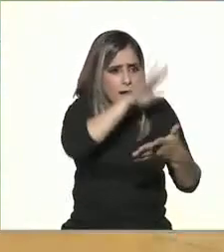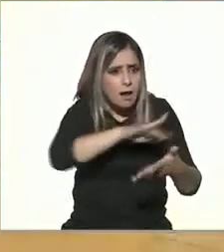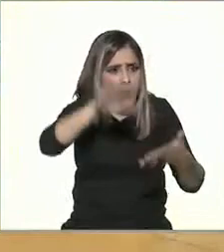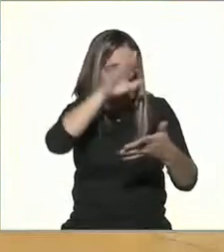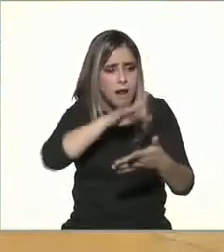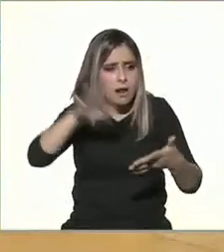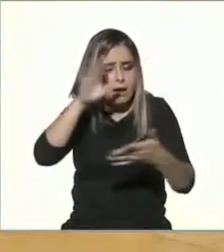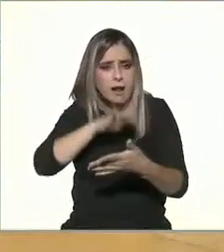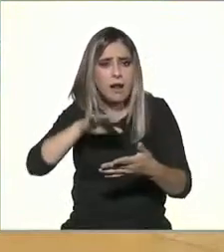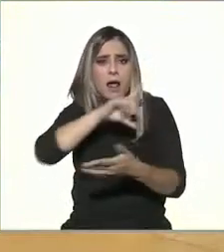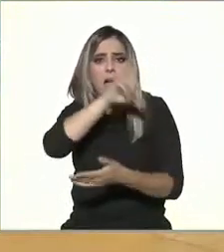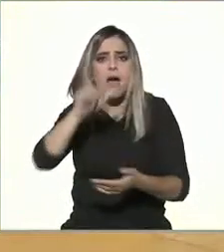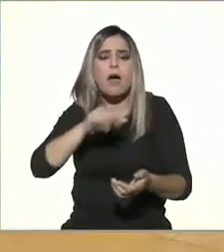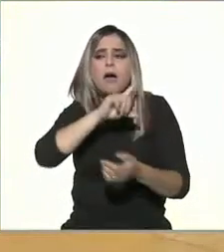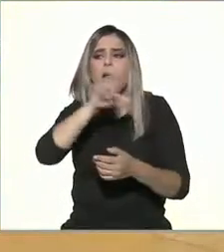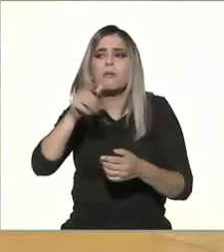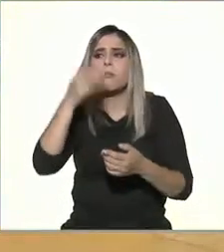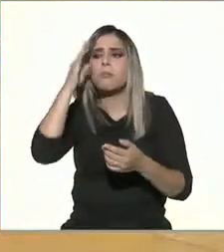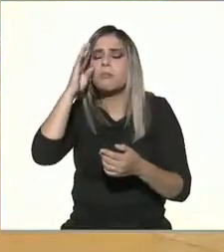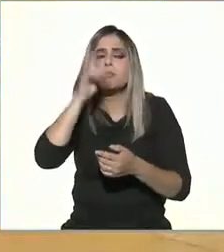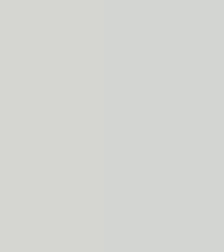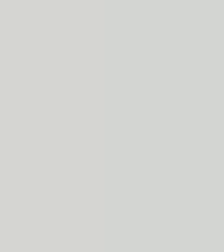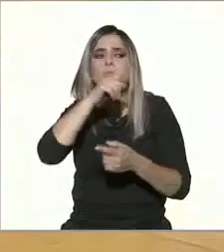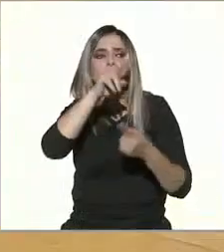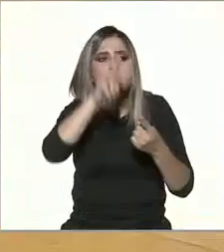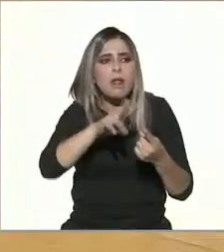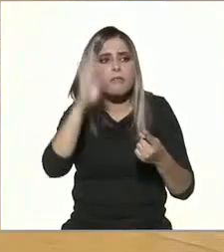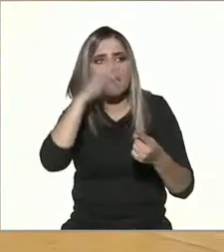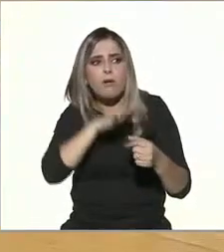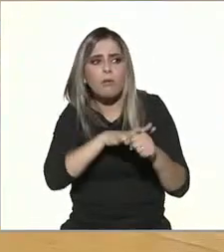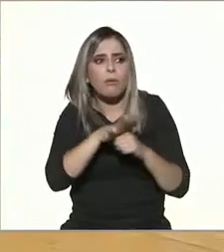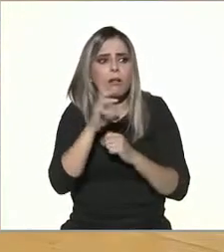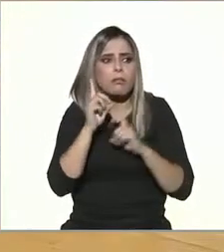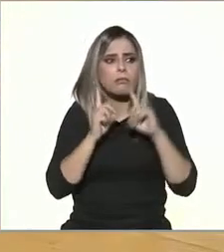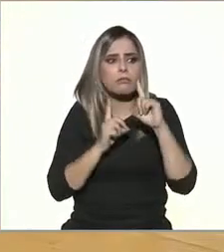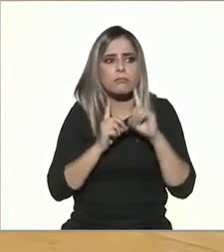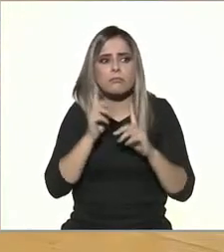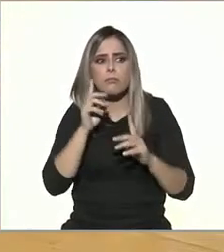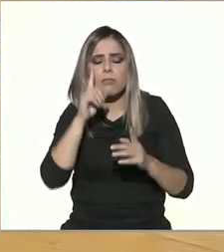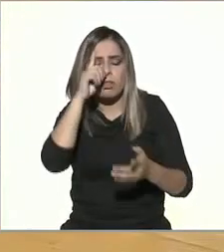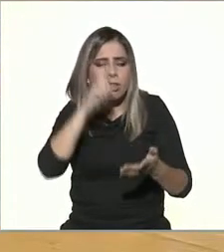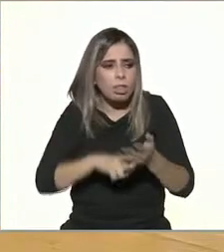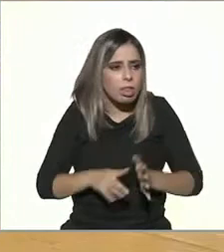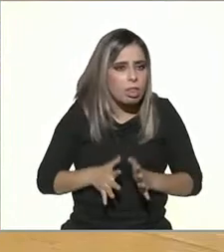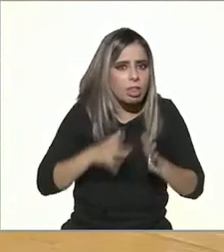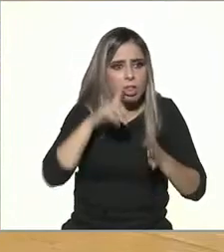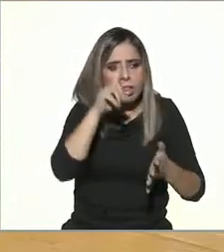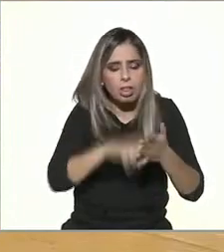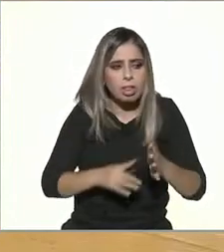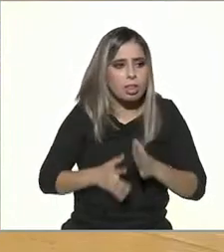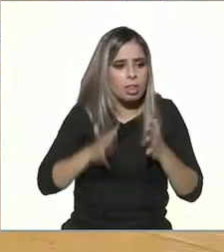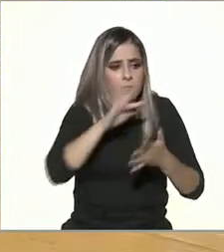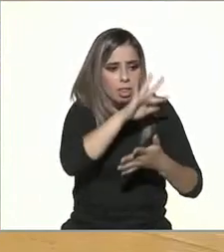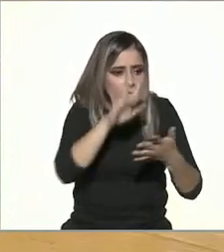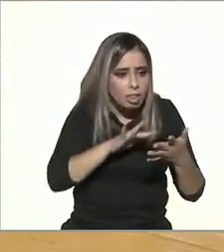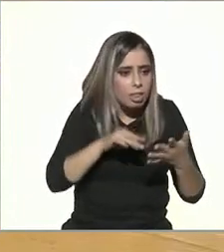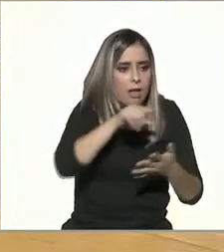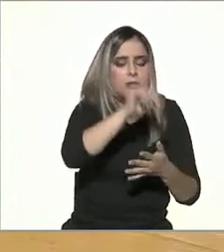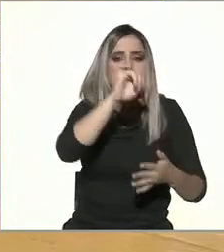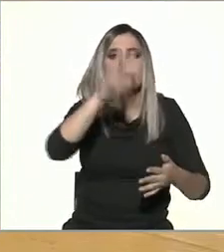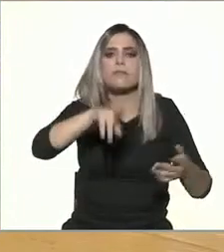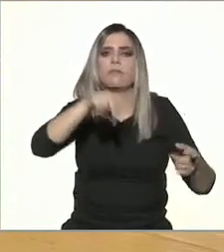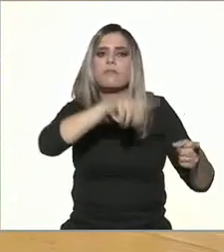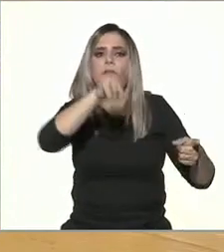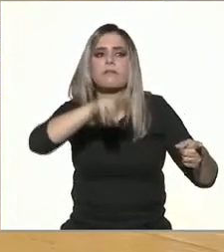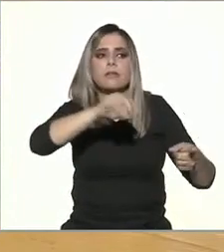no sabe distinguir de lo que es verdadero y se deja llevar solamente por aquellas cosas o sea le da digamos